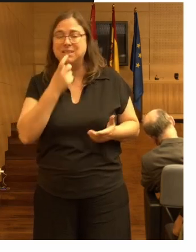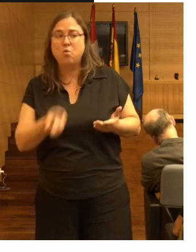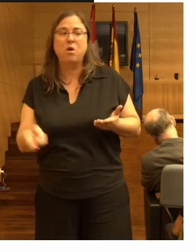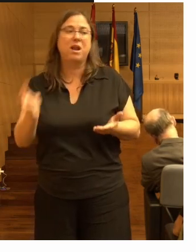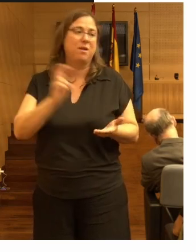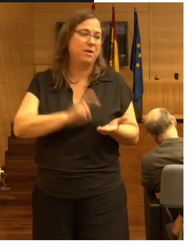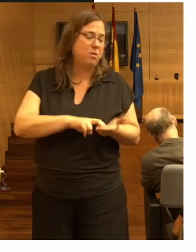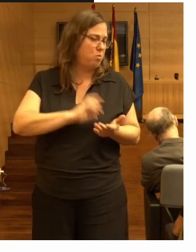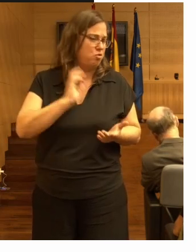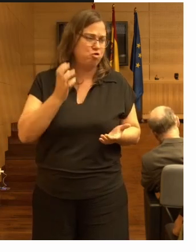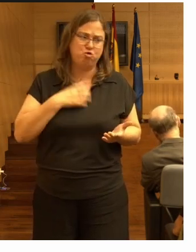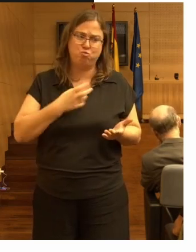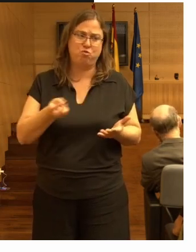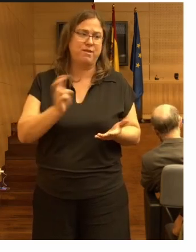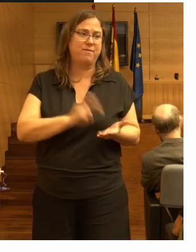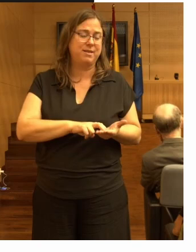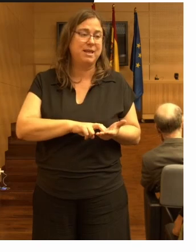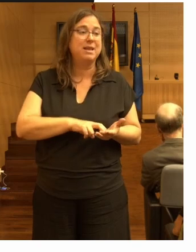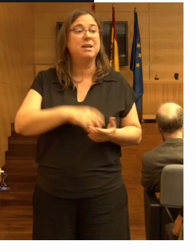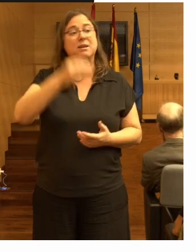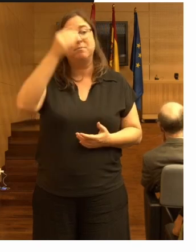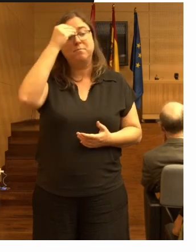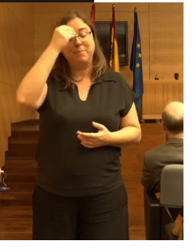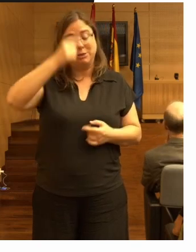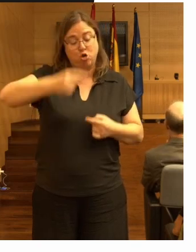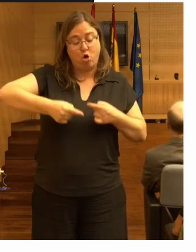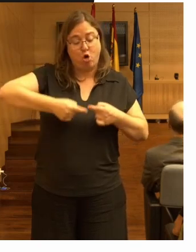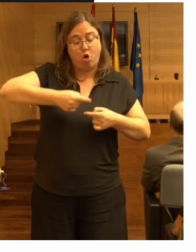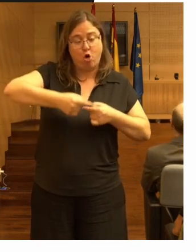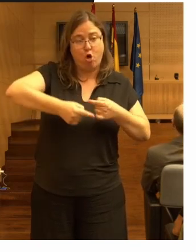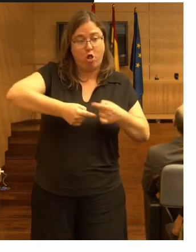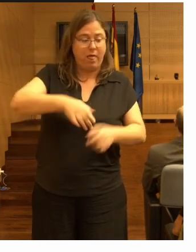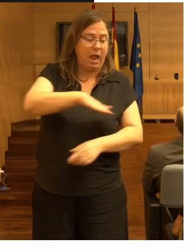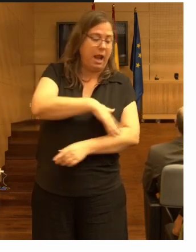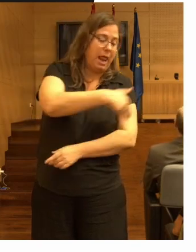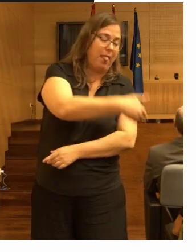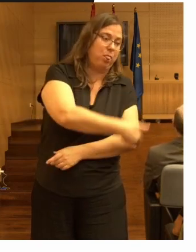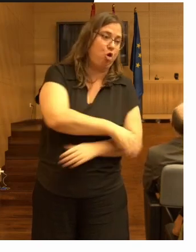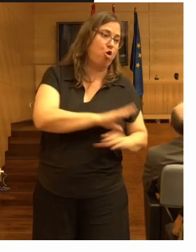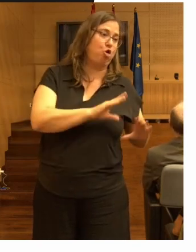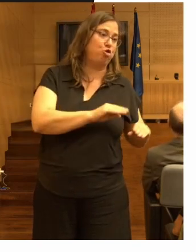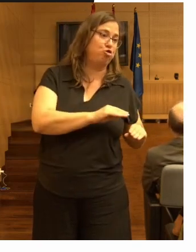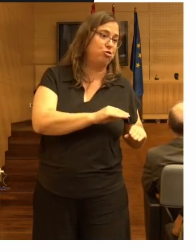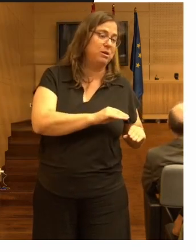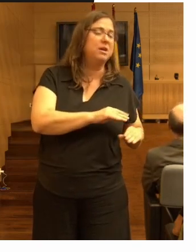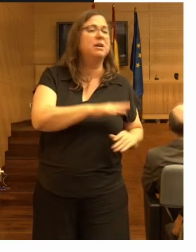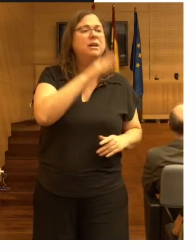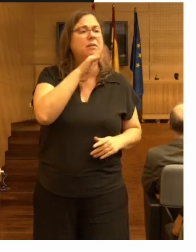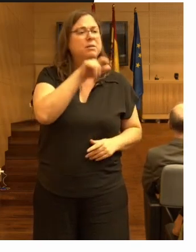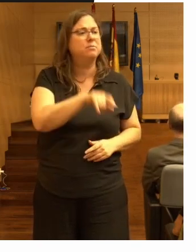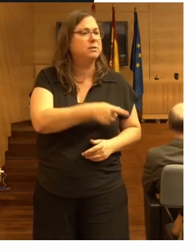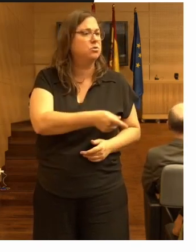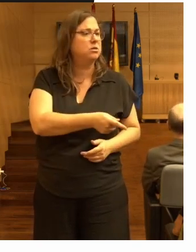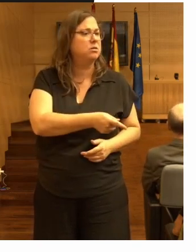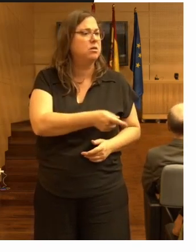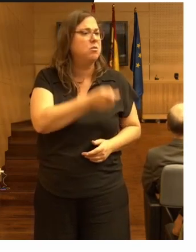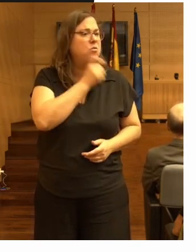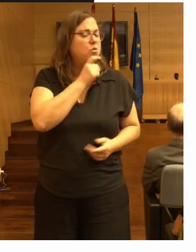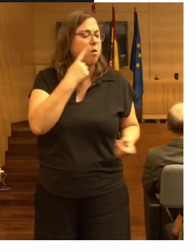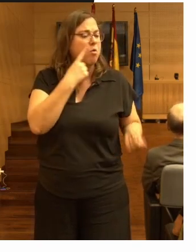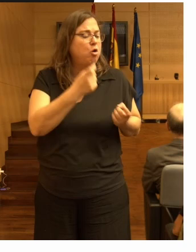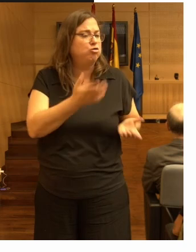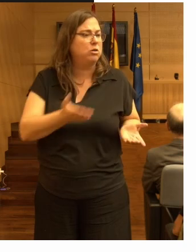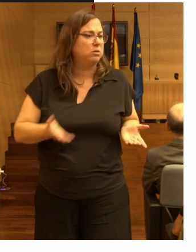levantar o no va a ser capaz de levantarse me imagino que rodará el colchón que está al lado la colchoneta ¿y qué pasa con esa persona? ¿cómo le